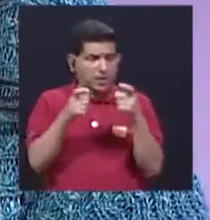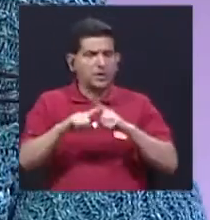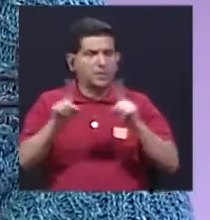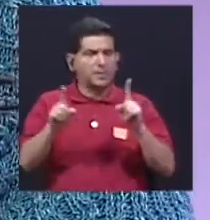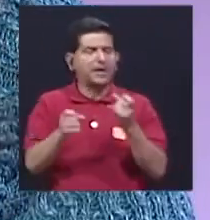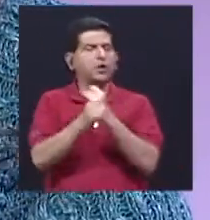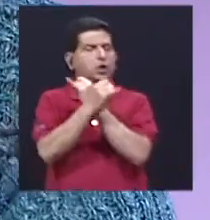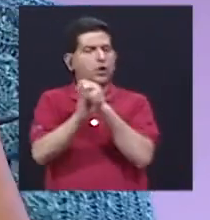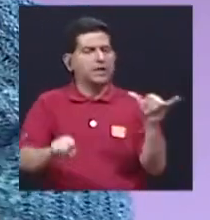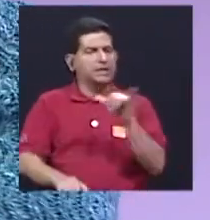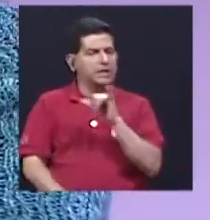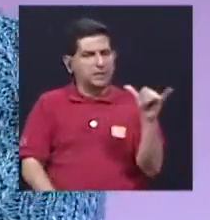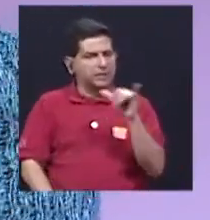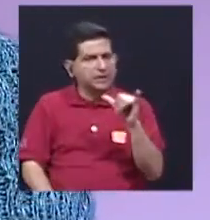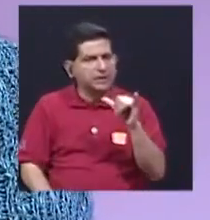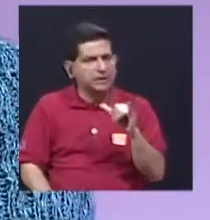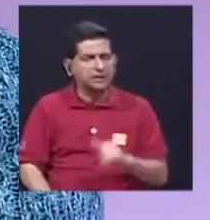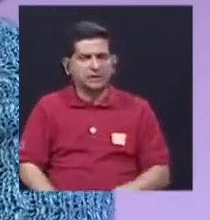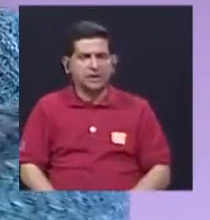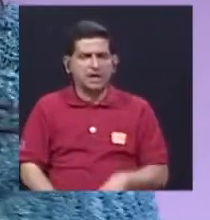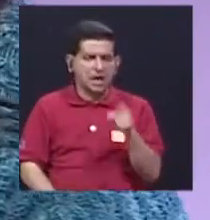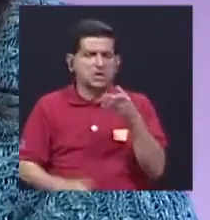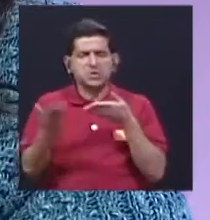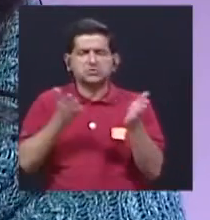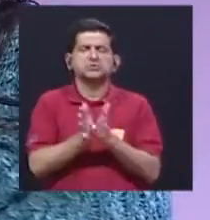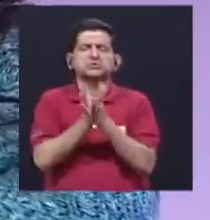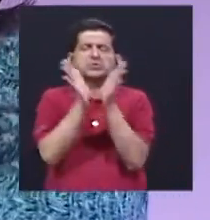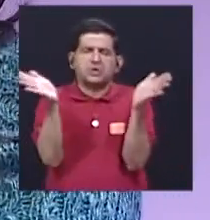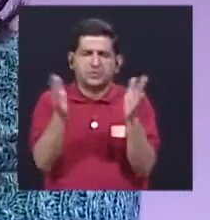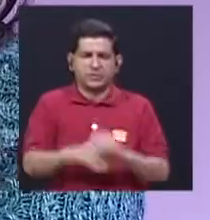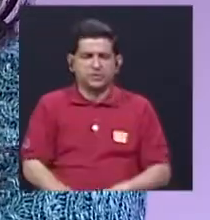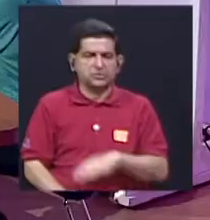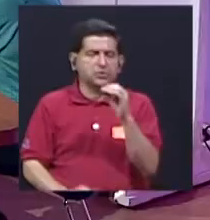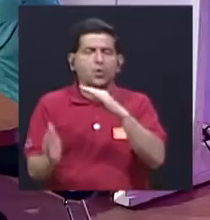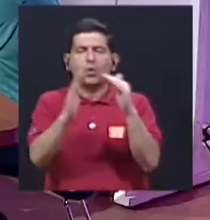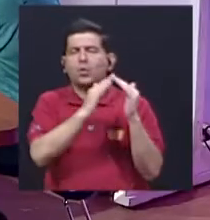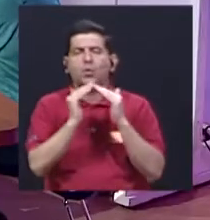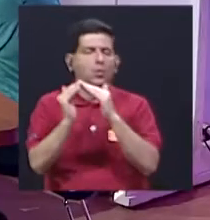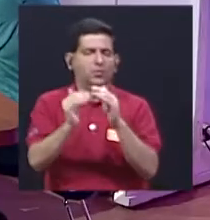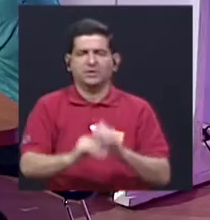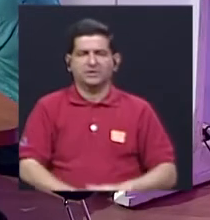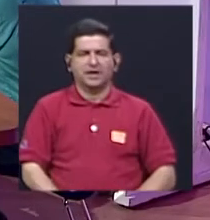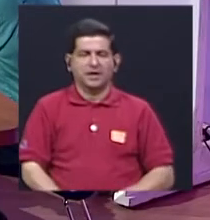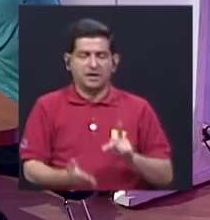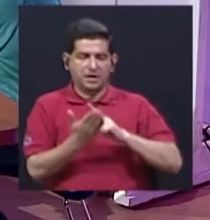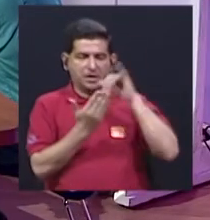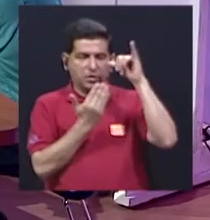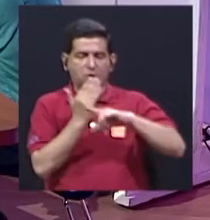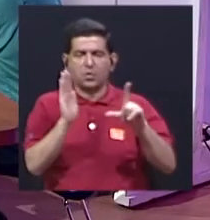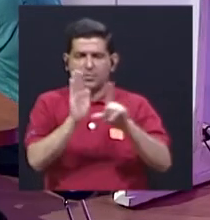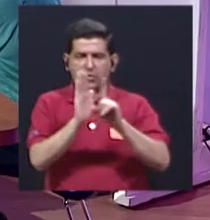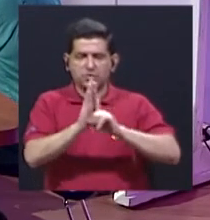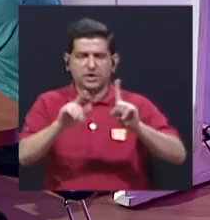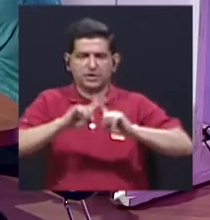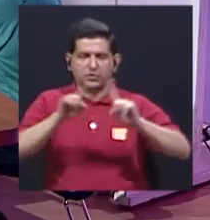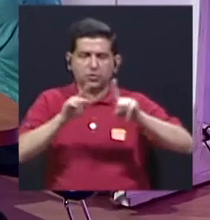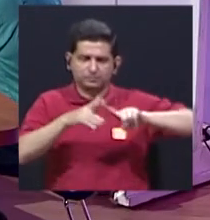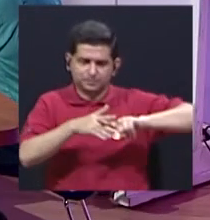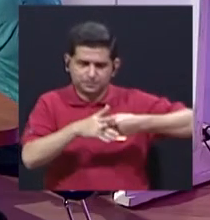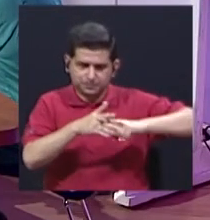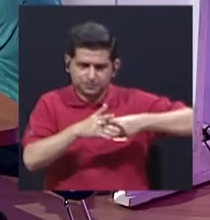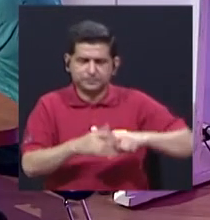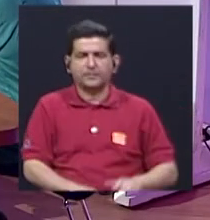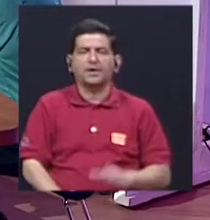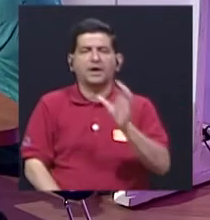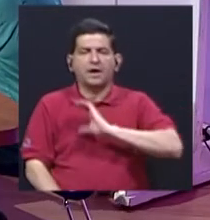independientes también si son de servicio público, si son comunitarios. Y en este proyecto de ley se establecen una serie de mecanismos